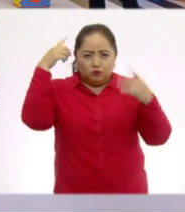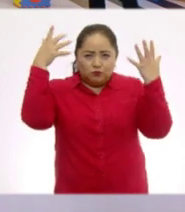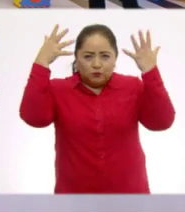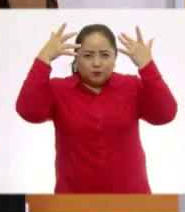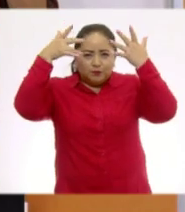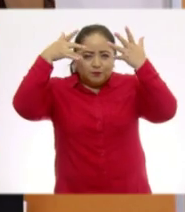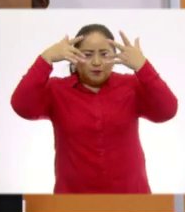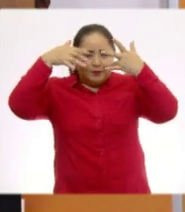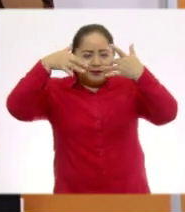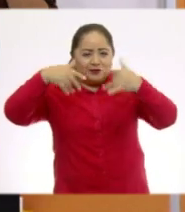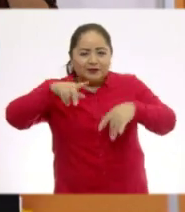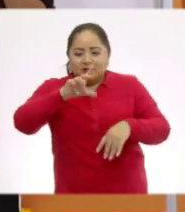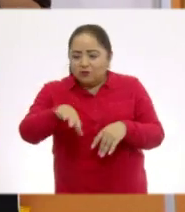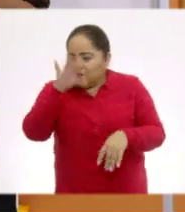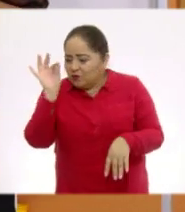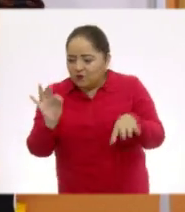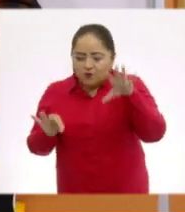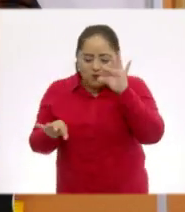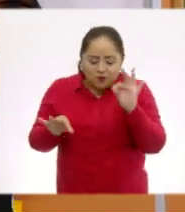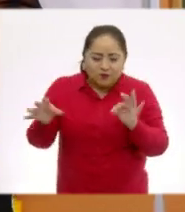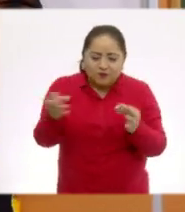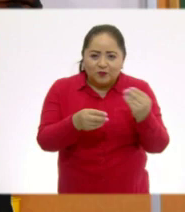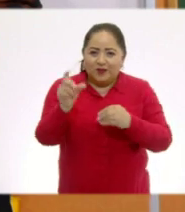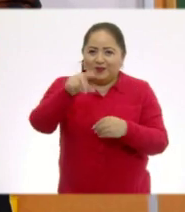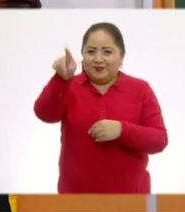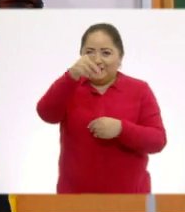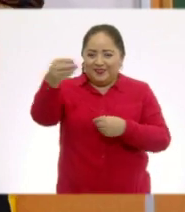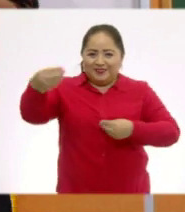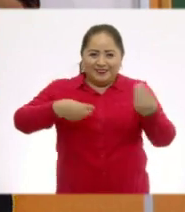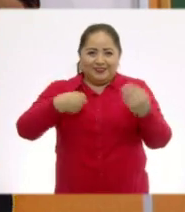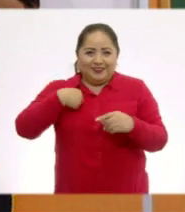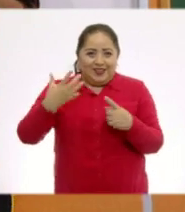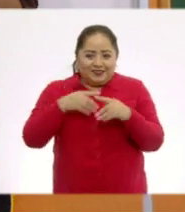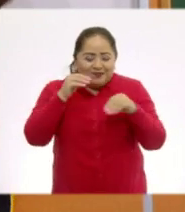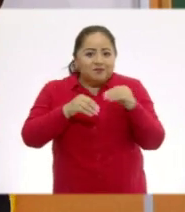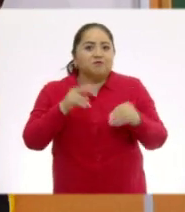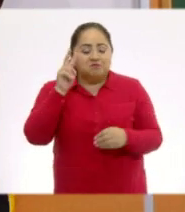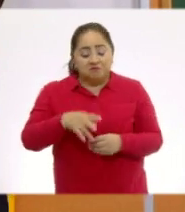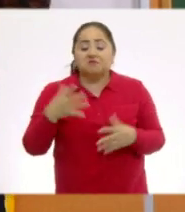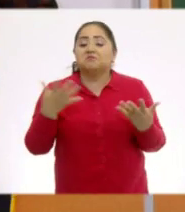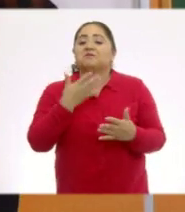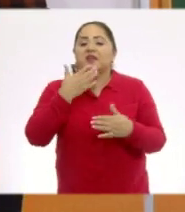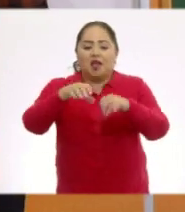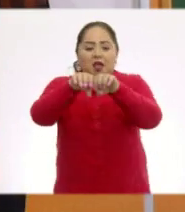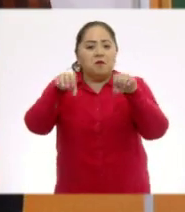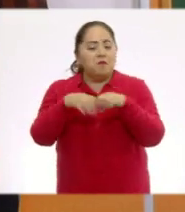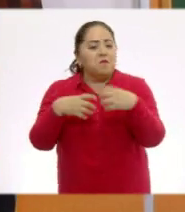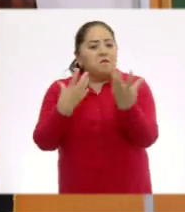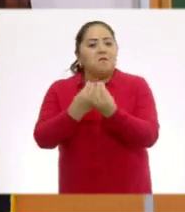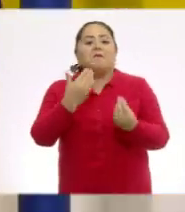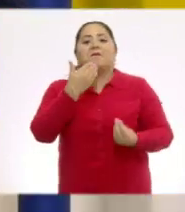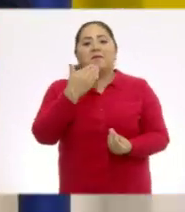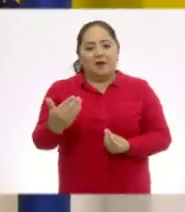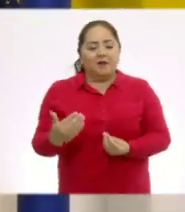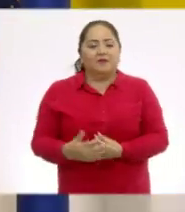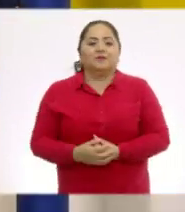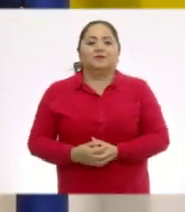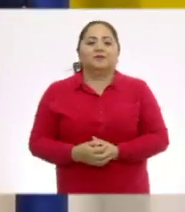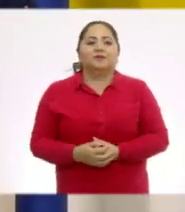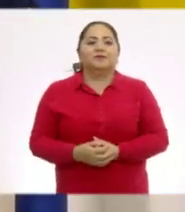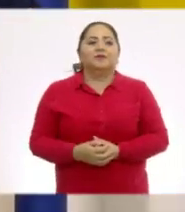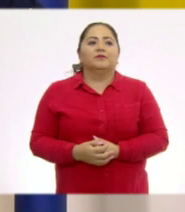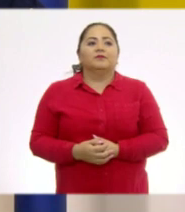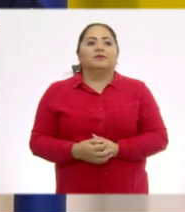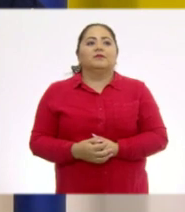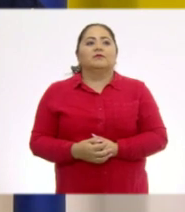encontrando todas las figuras que nos están mandando como reto. Y lo estamos logrando muy bien. Lo estamos haciendo muy bien. ¿Qué